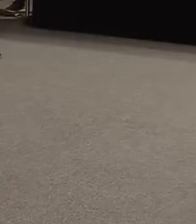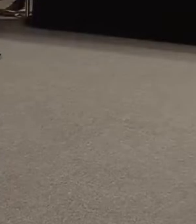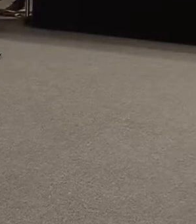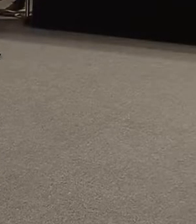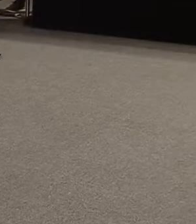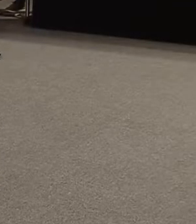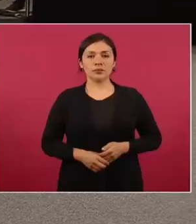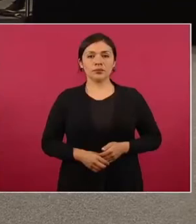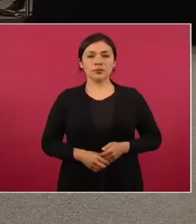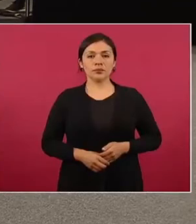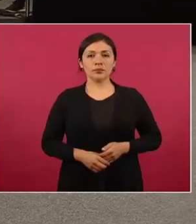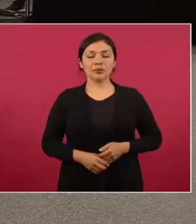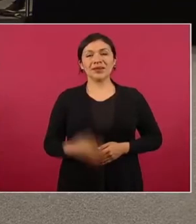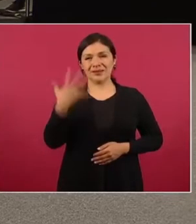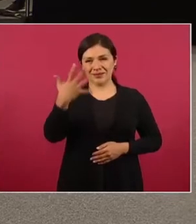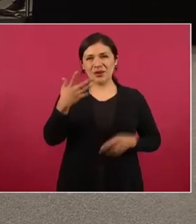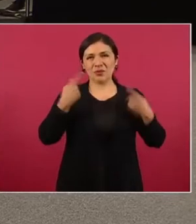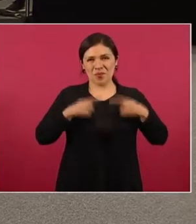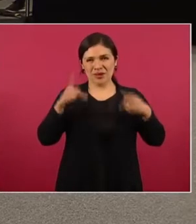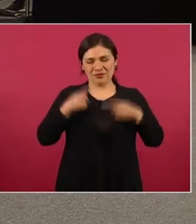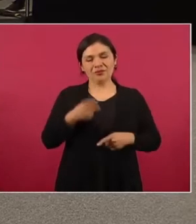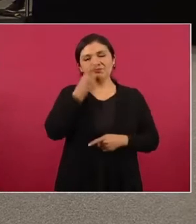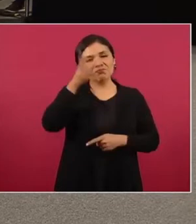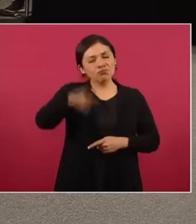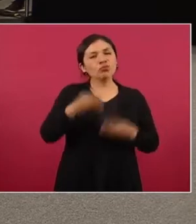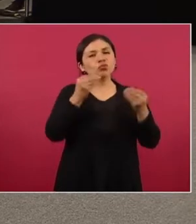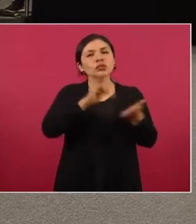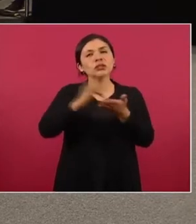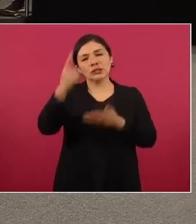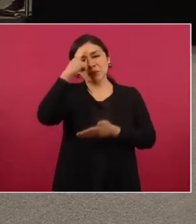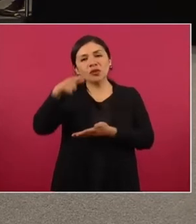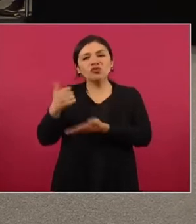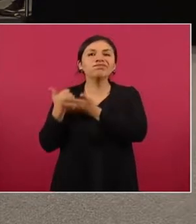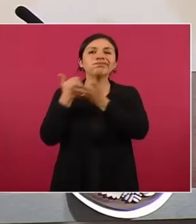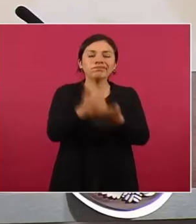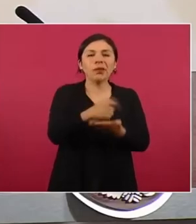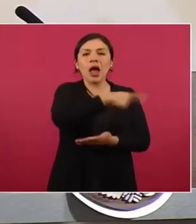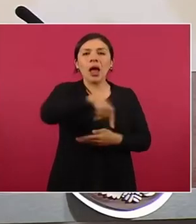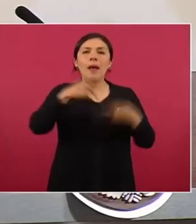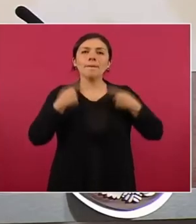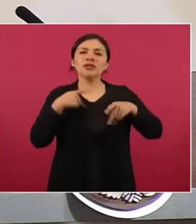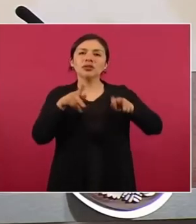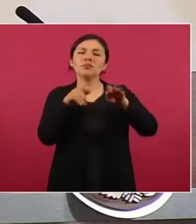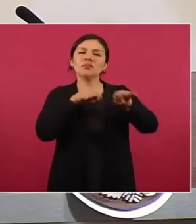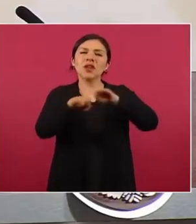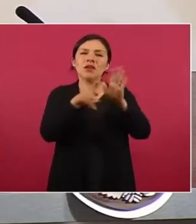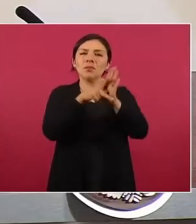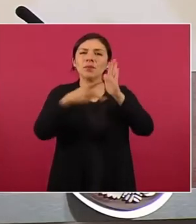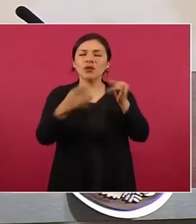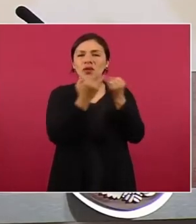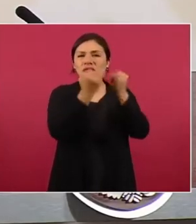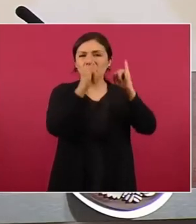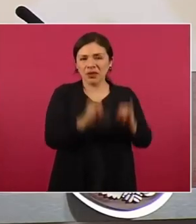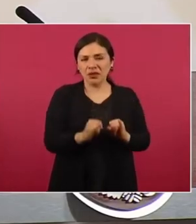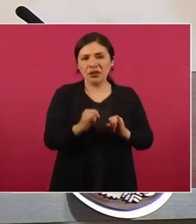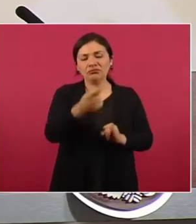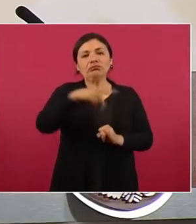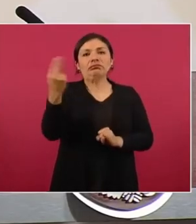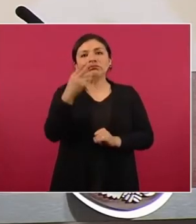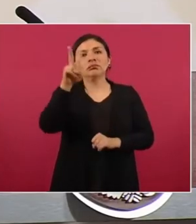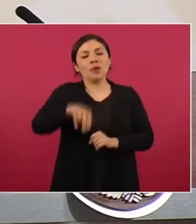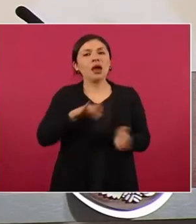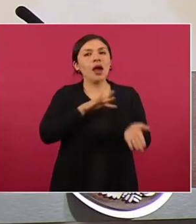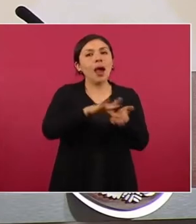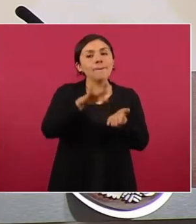honorífico, para ayudar a los compañeros periodistas independientes o por cuenta propia que requieren de este apoyo